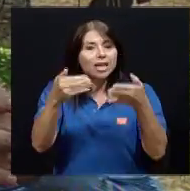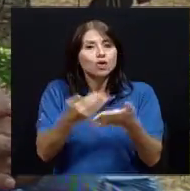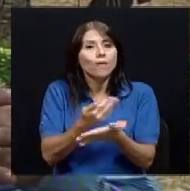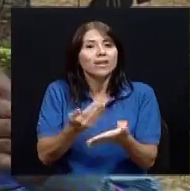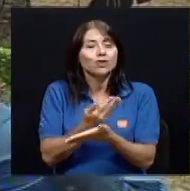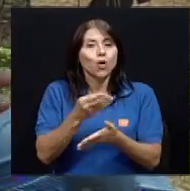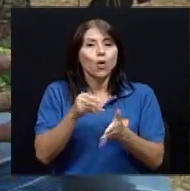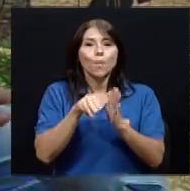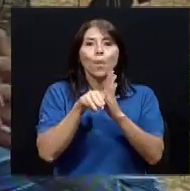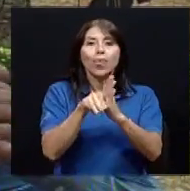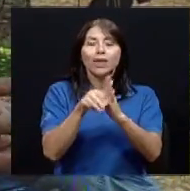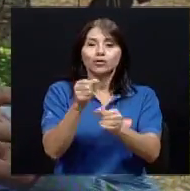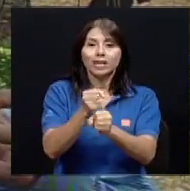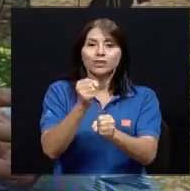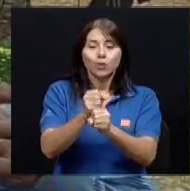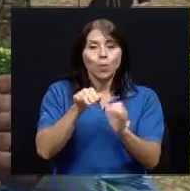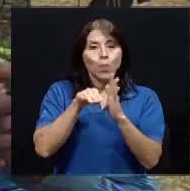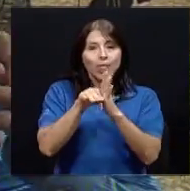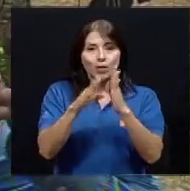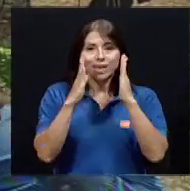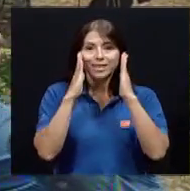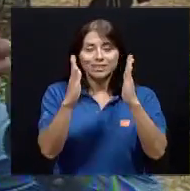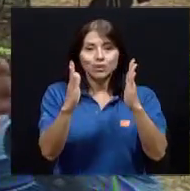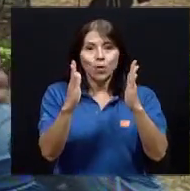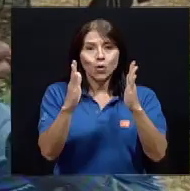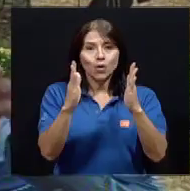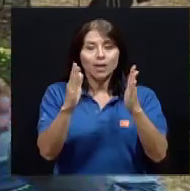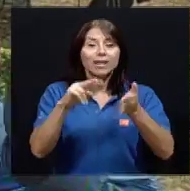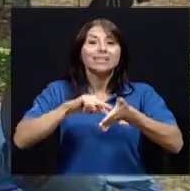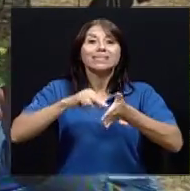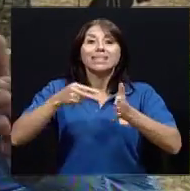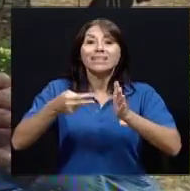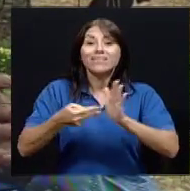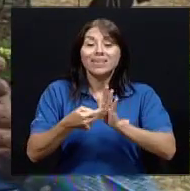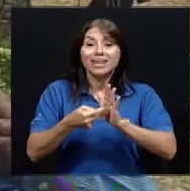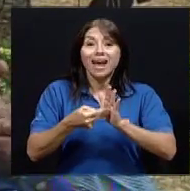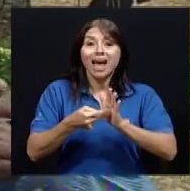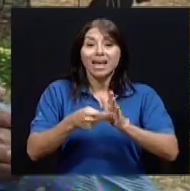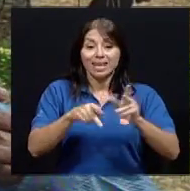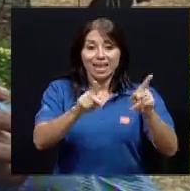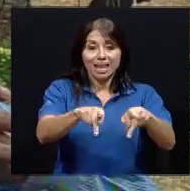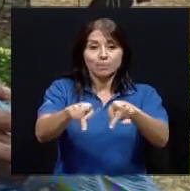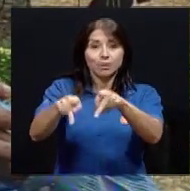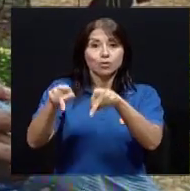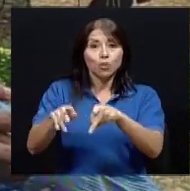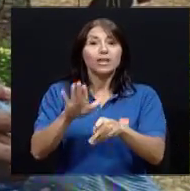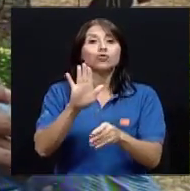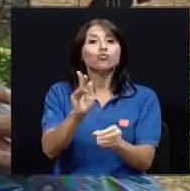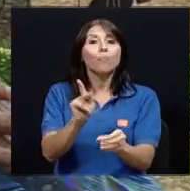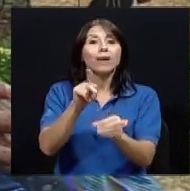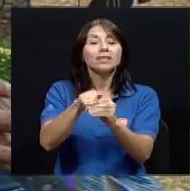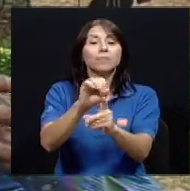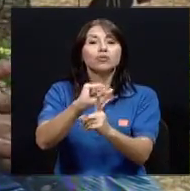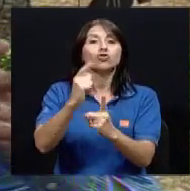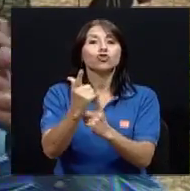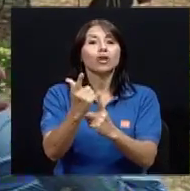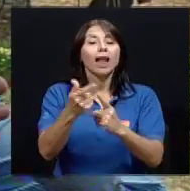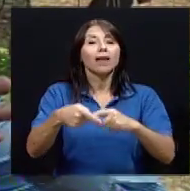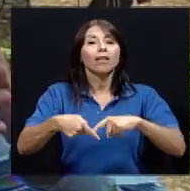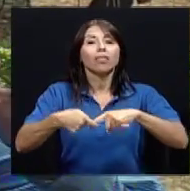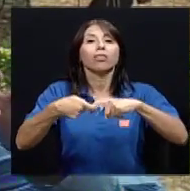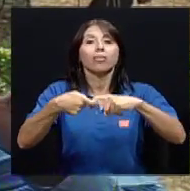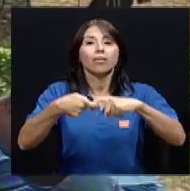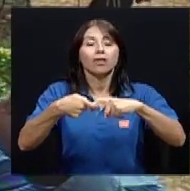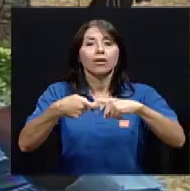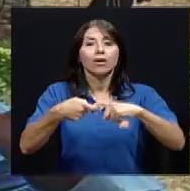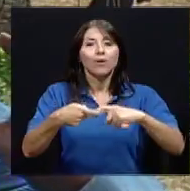gestión y en el mismo modelo de atención, se ha venido quedando también esa participación social. ¿Y cómo lo